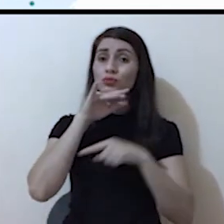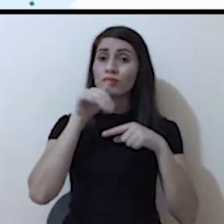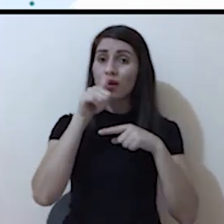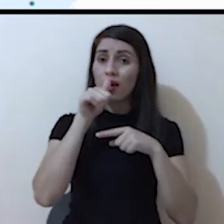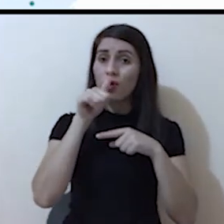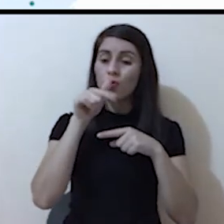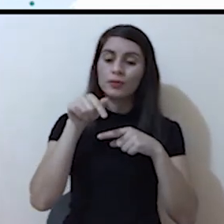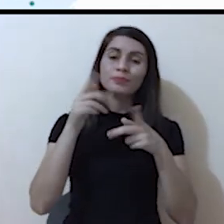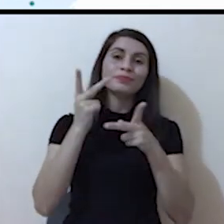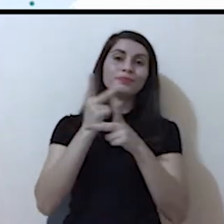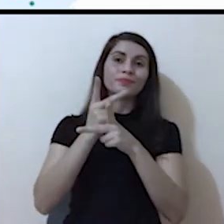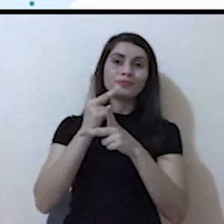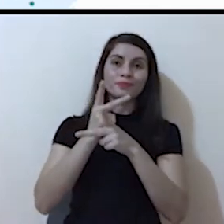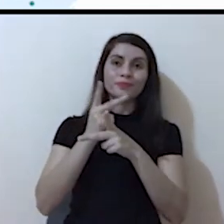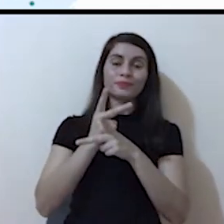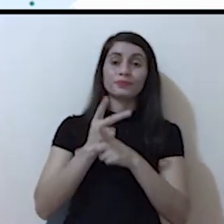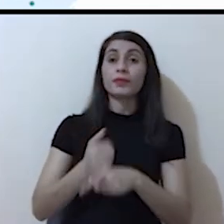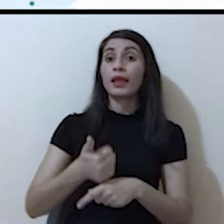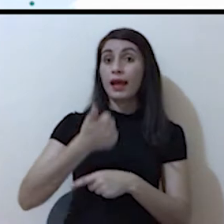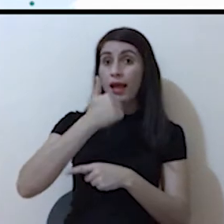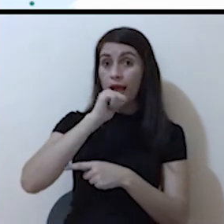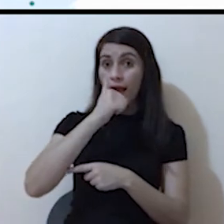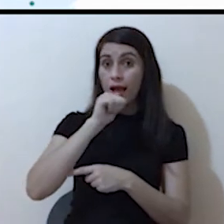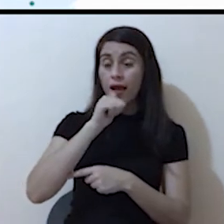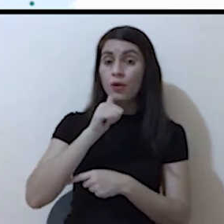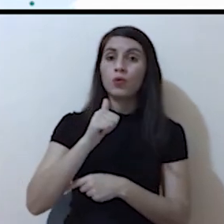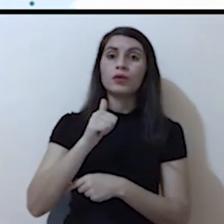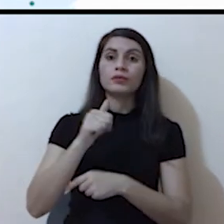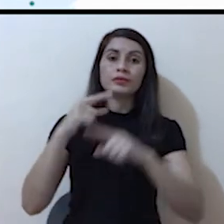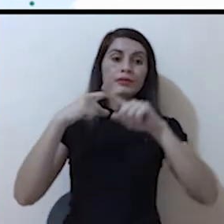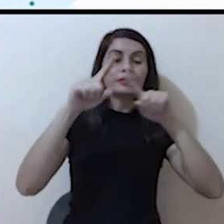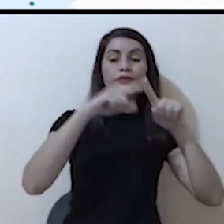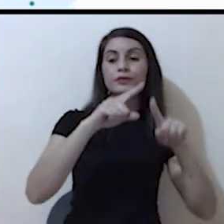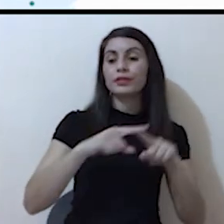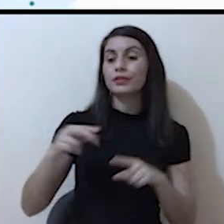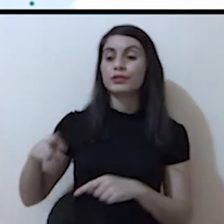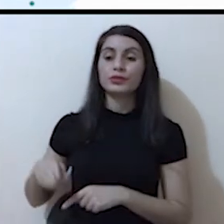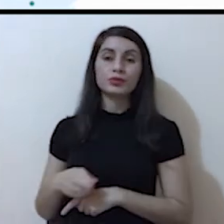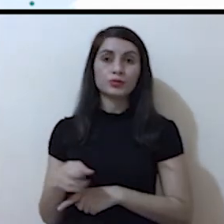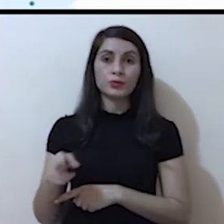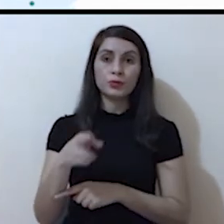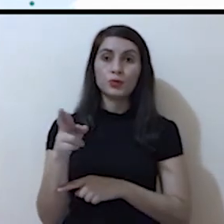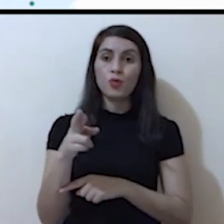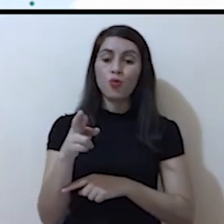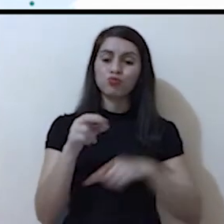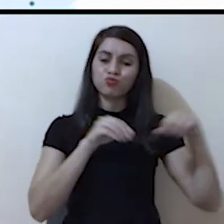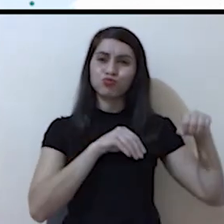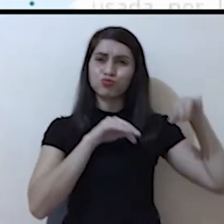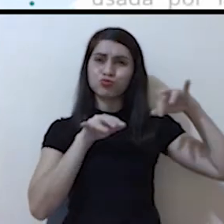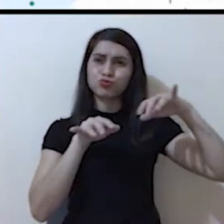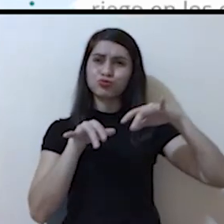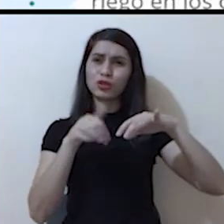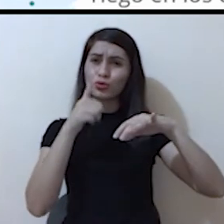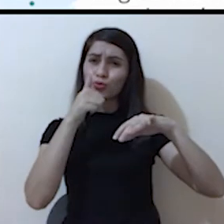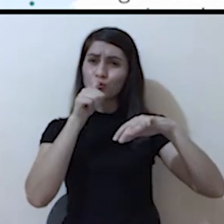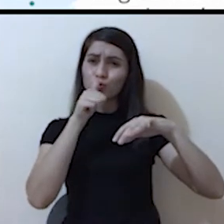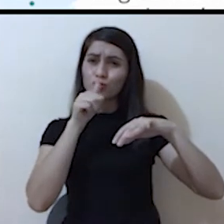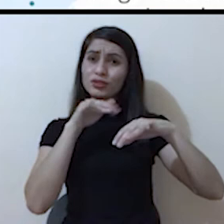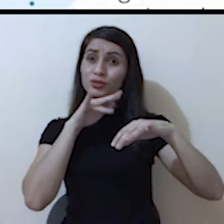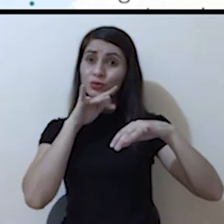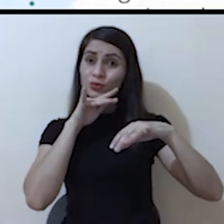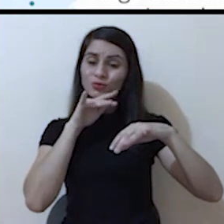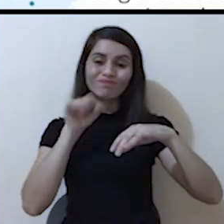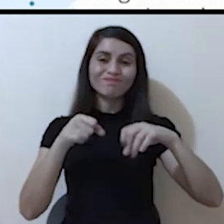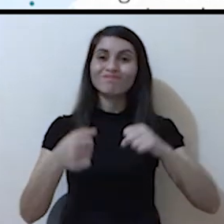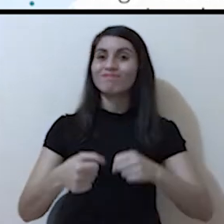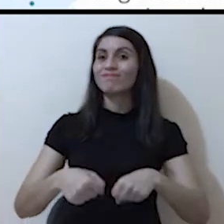peligrosa? Cuando el agua o las puentes de agua se contaminan, esta no es apta para ser